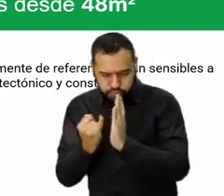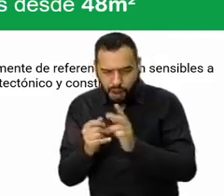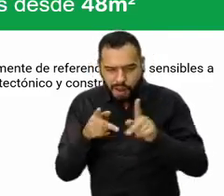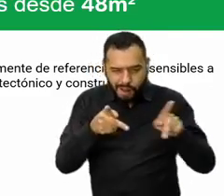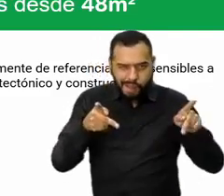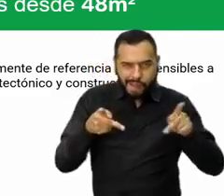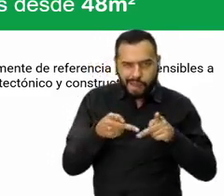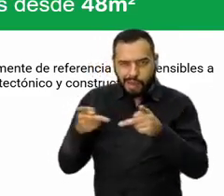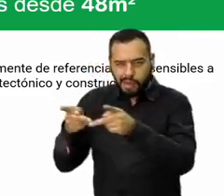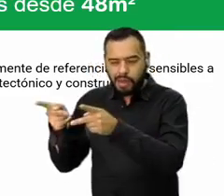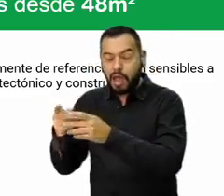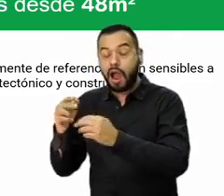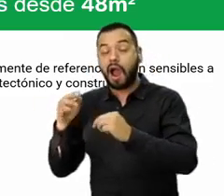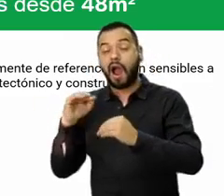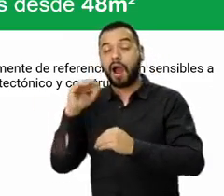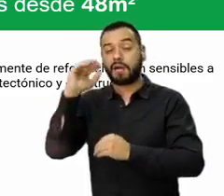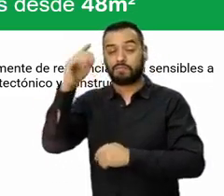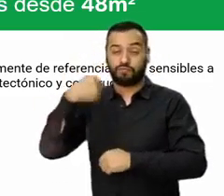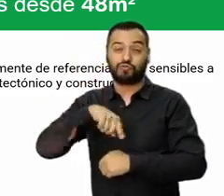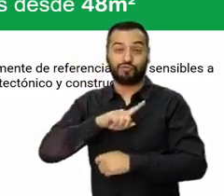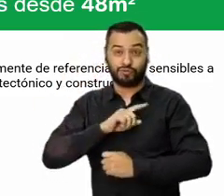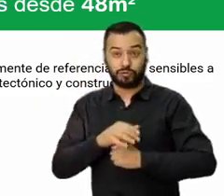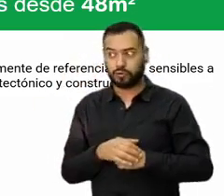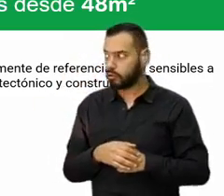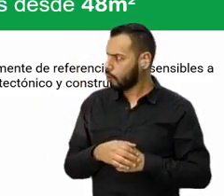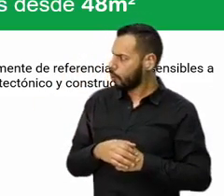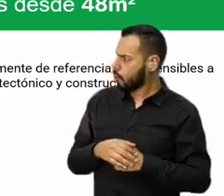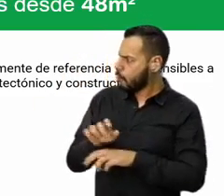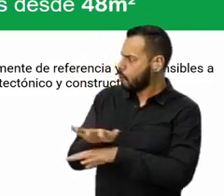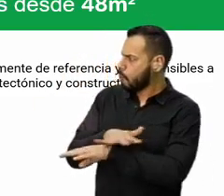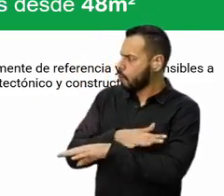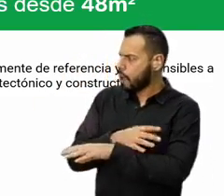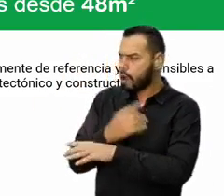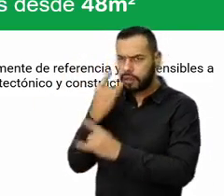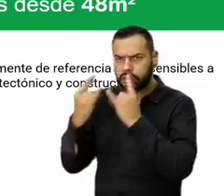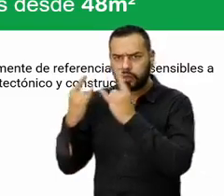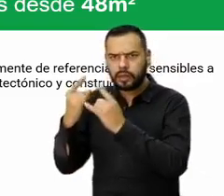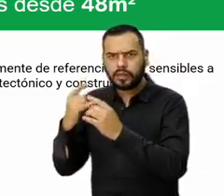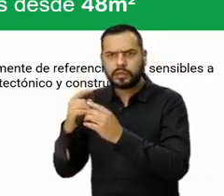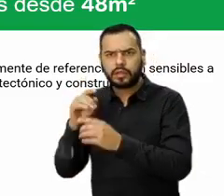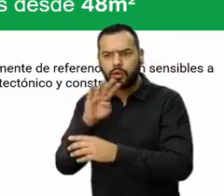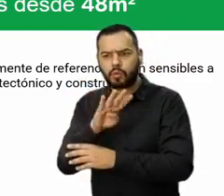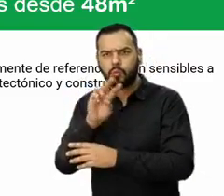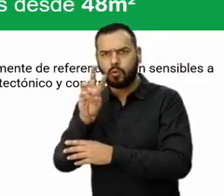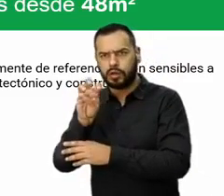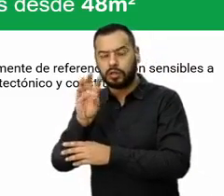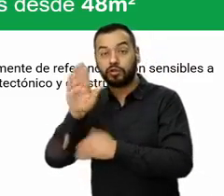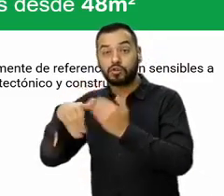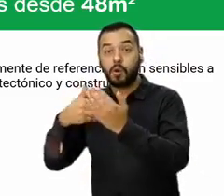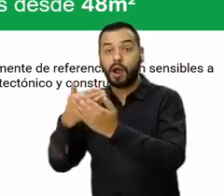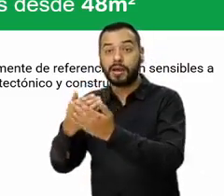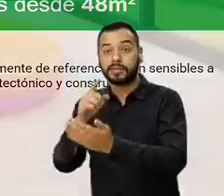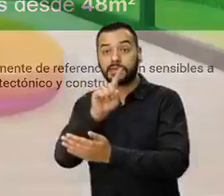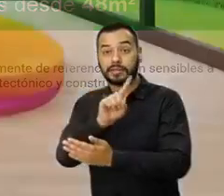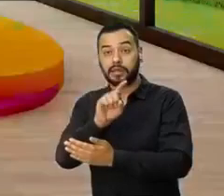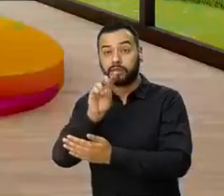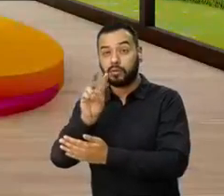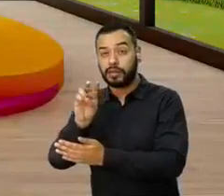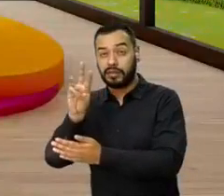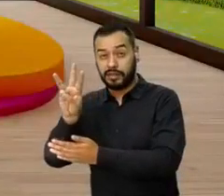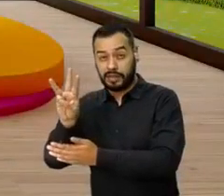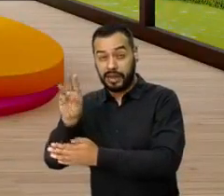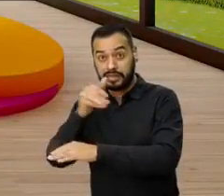que tenemos. Esto está interesantísimo. Tú dices que desde 48 hasta 100. 123 metros cuadrados.